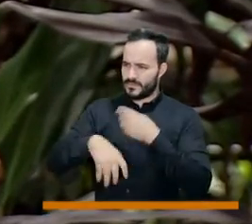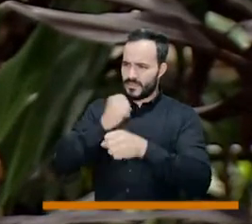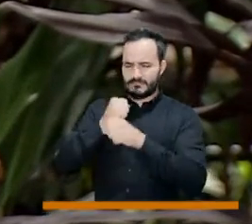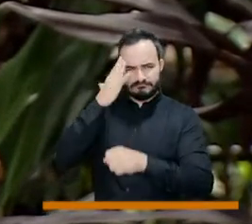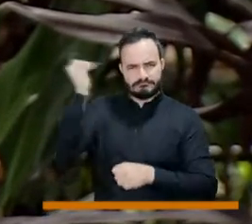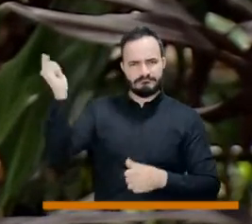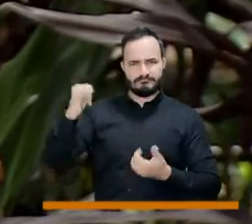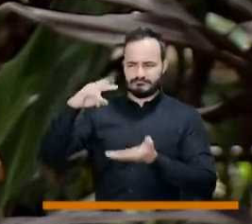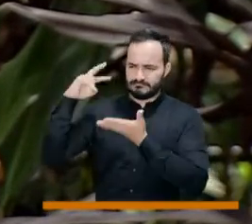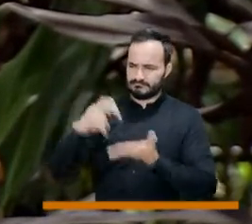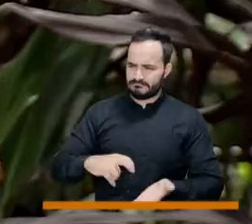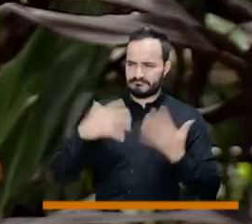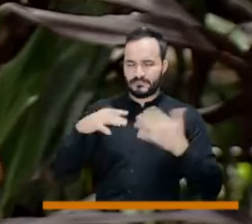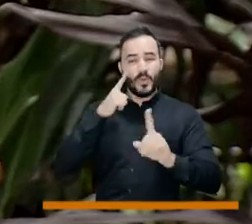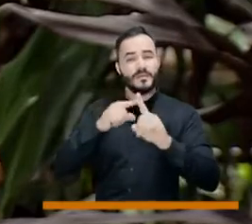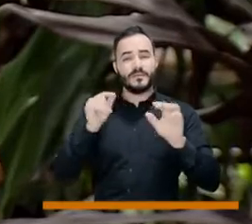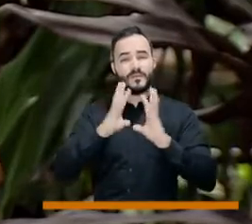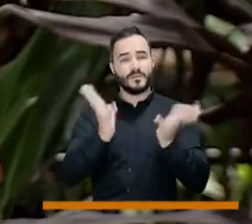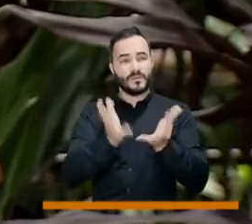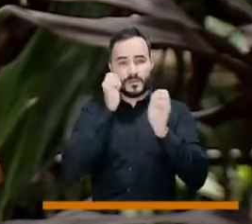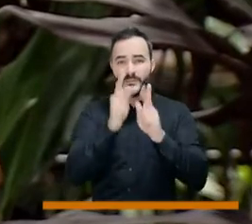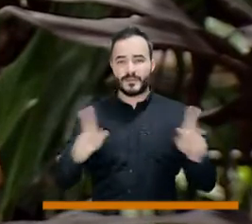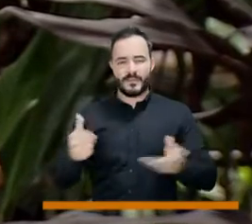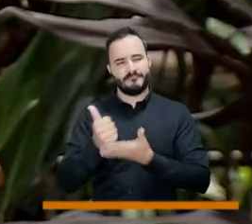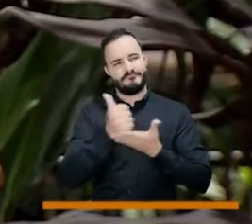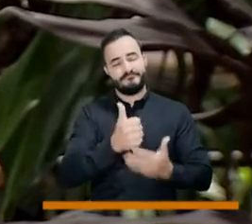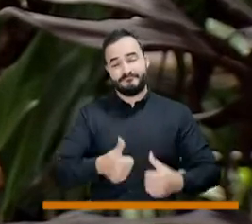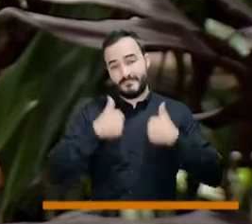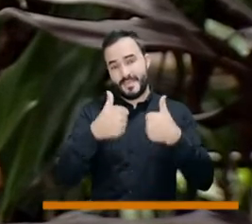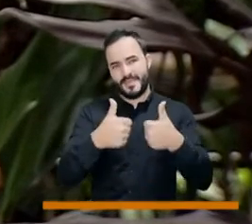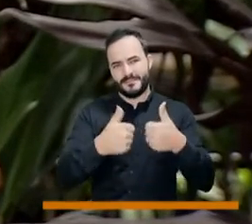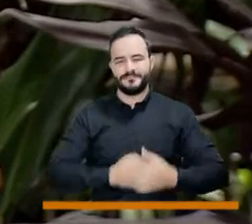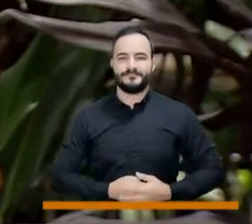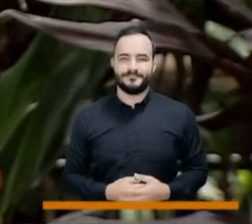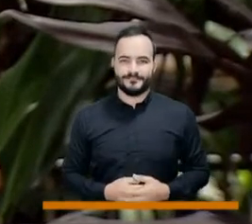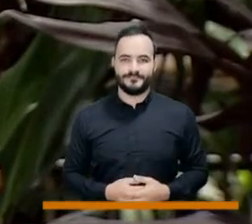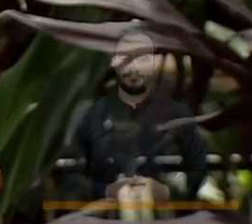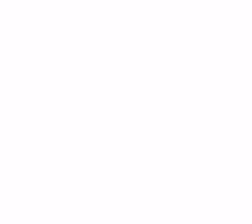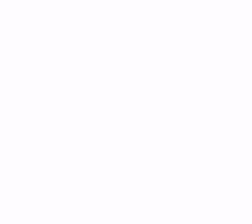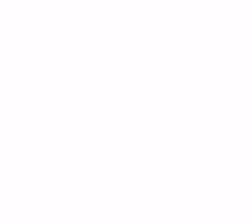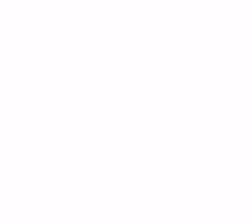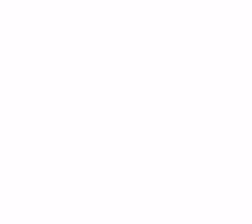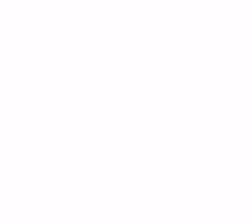ardua labor académica, científica y de bienestar para la humanidad.